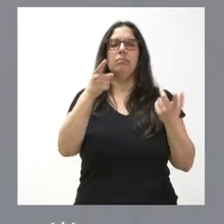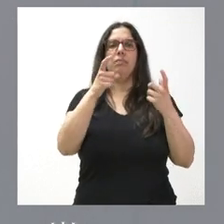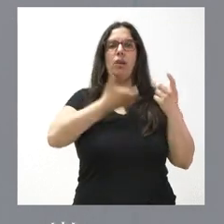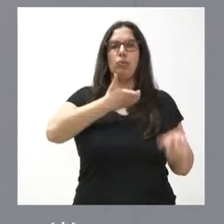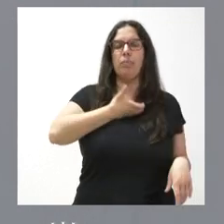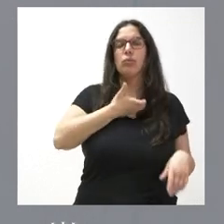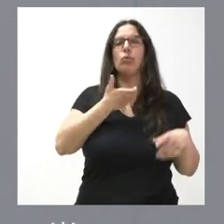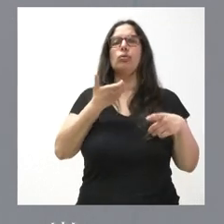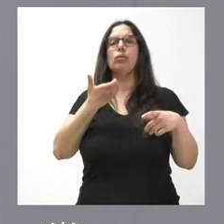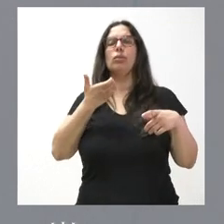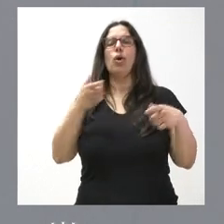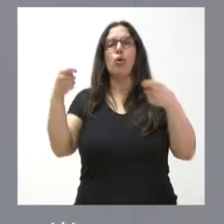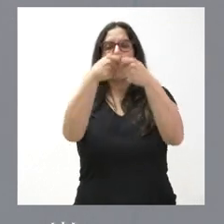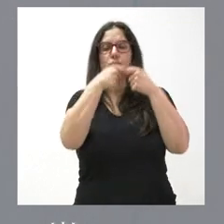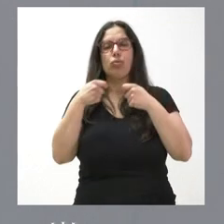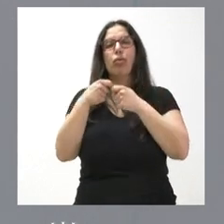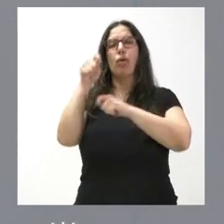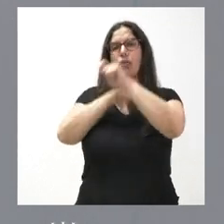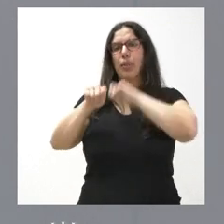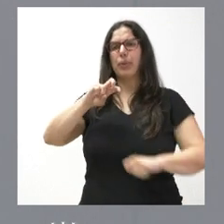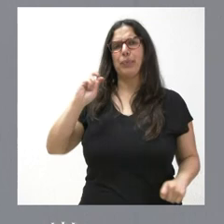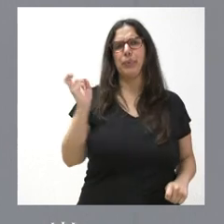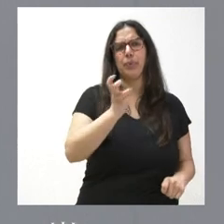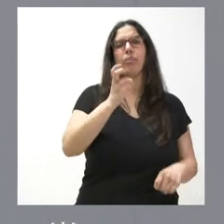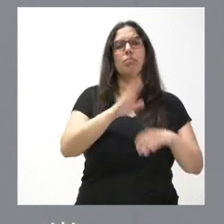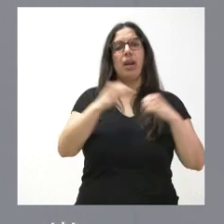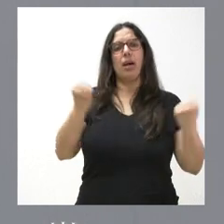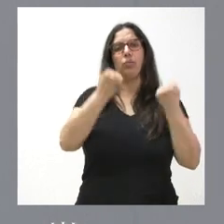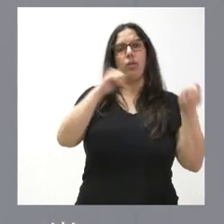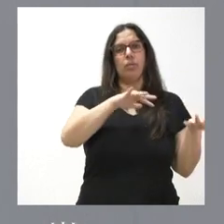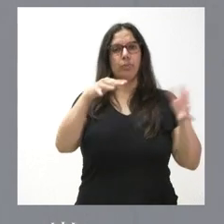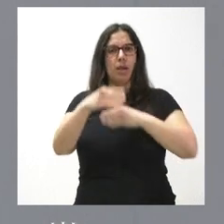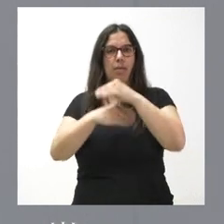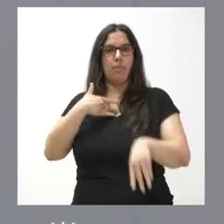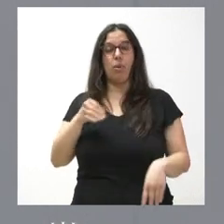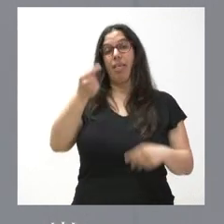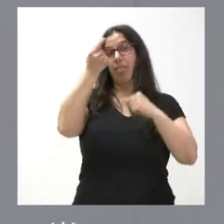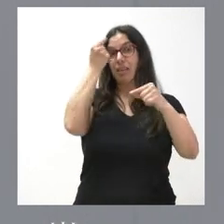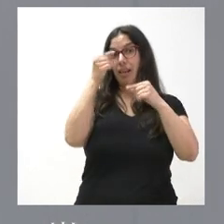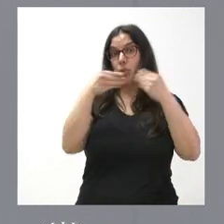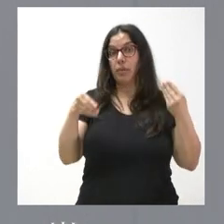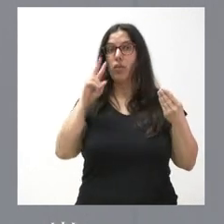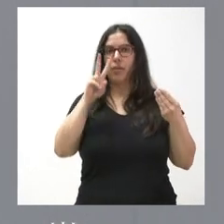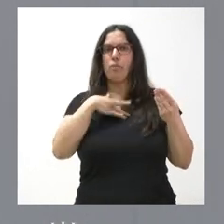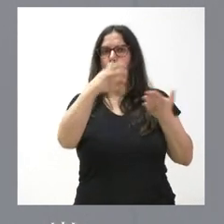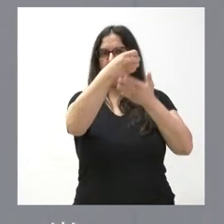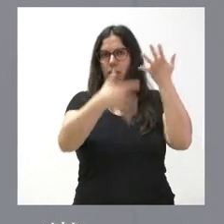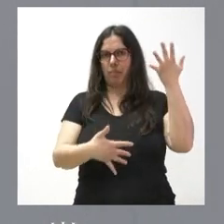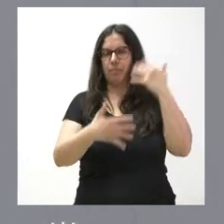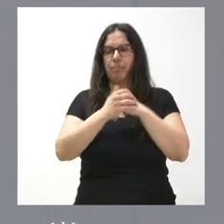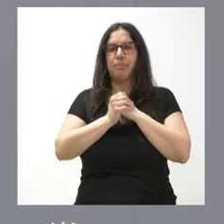a los consorcios y a asociaciones con el fin de implementar estas actuaciones. Tienen ustedes el detalle en la documentación que les entregamos